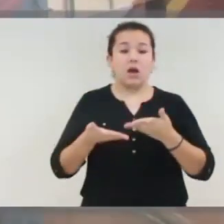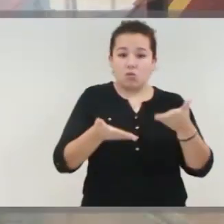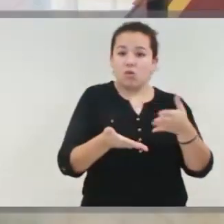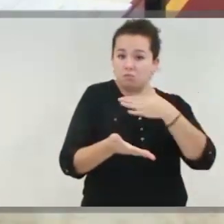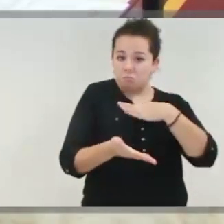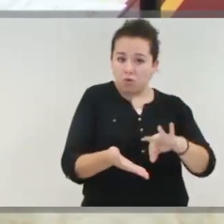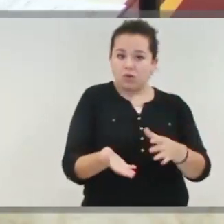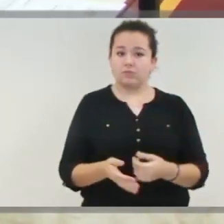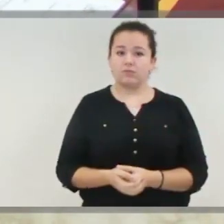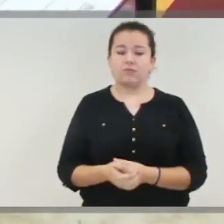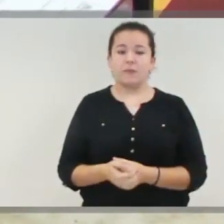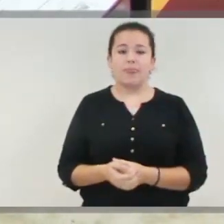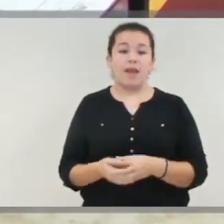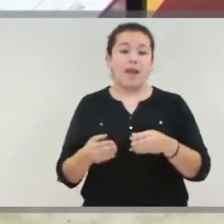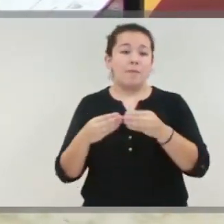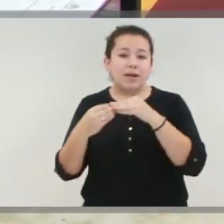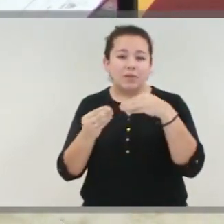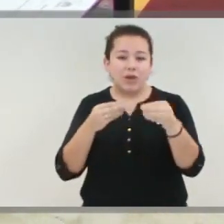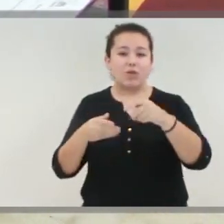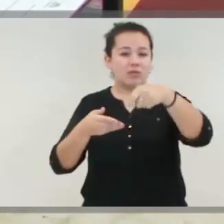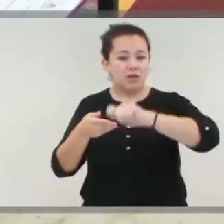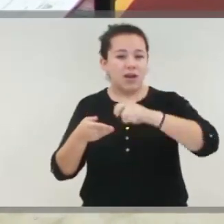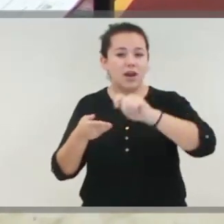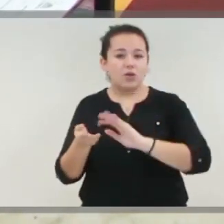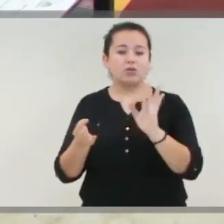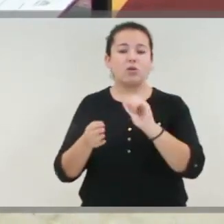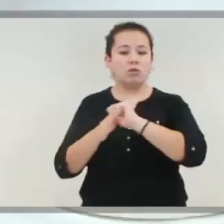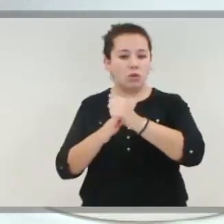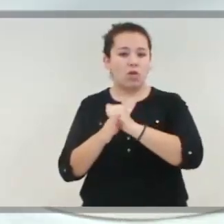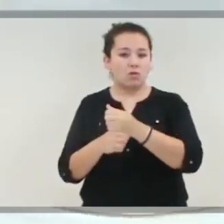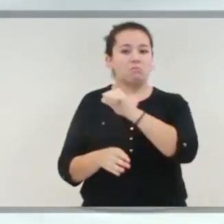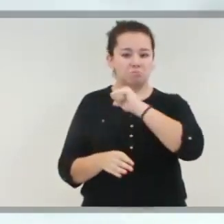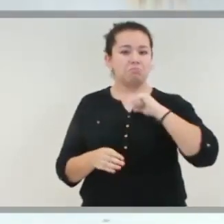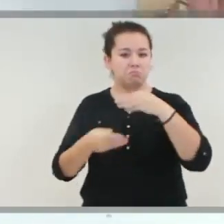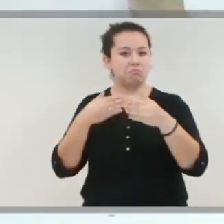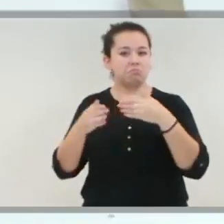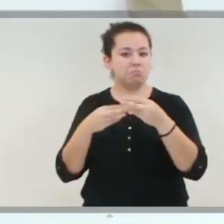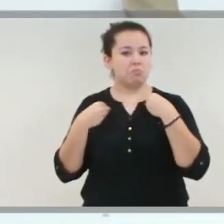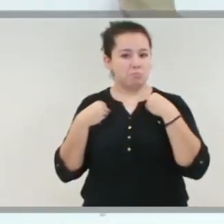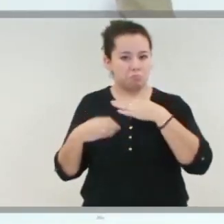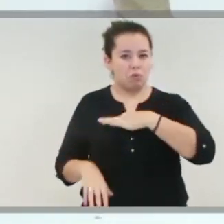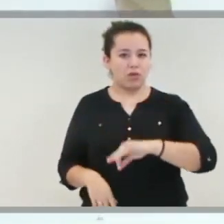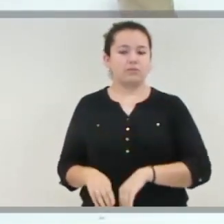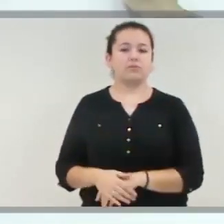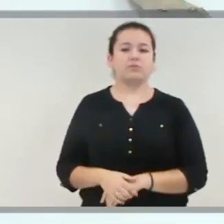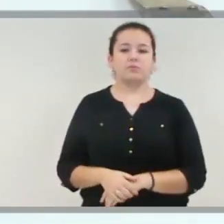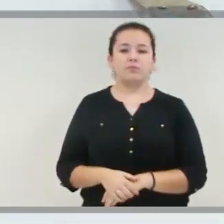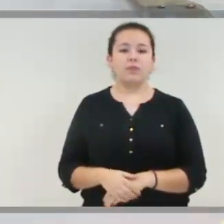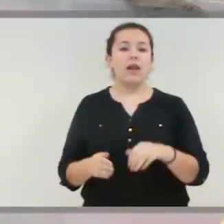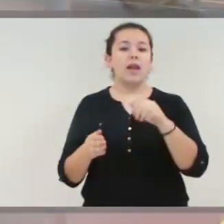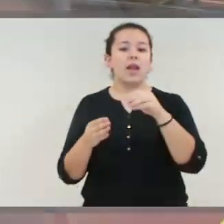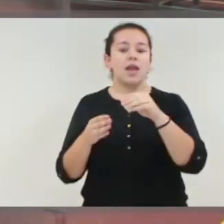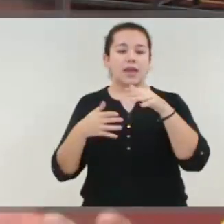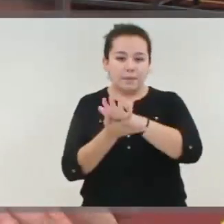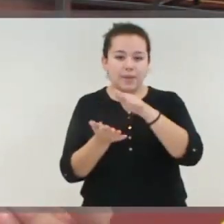de ayudantes por ejemplo sí, en plan de manipulado para hacer talonarios, en fin, en cuaternación, sí podrían hacerlo ellos solos. Y prenta, y